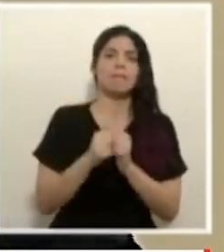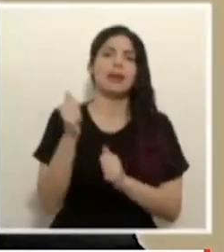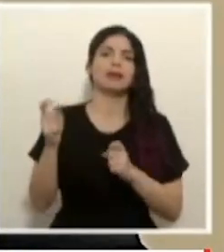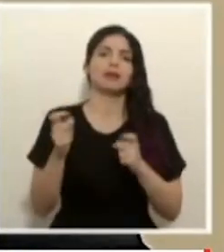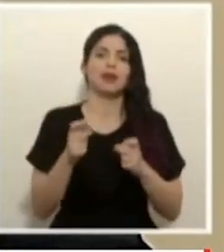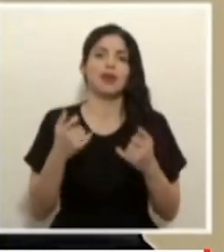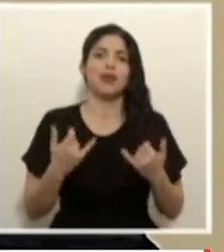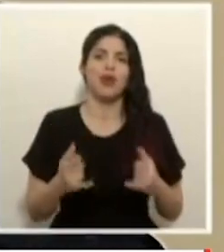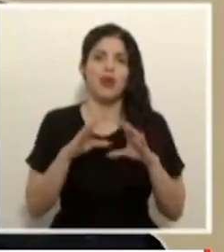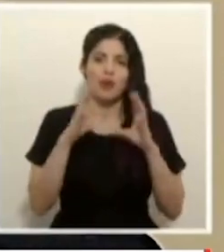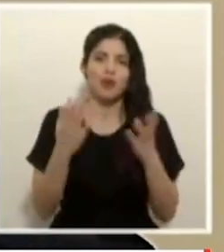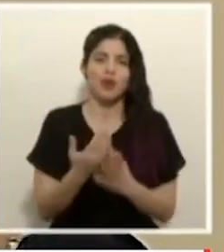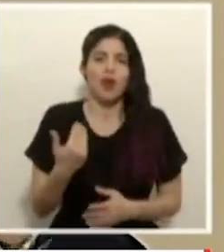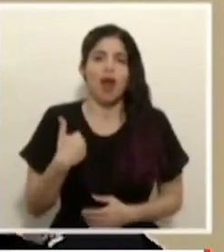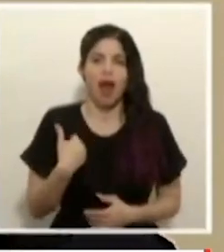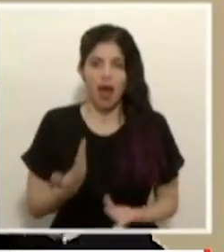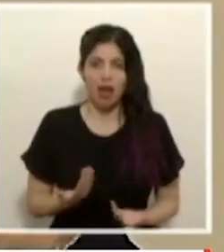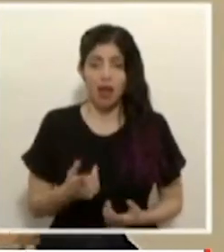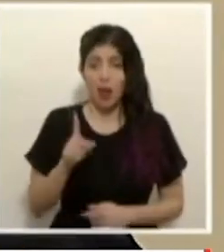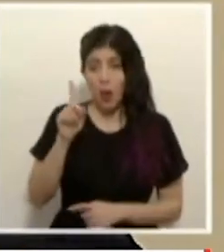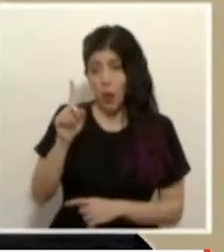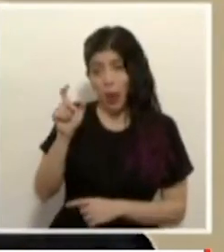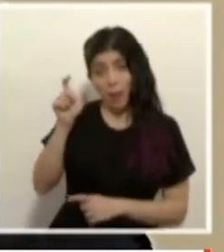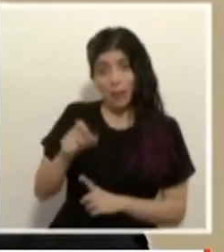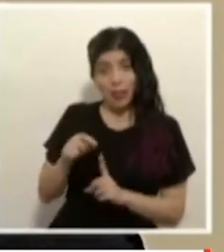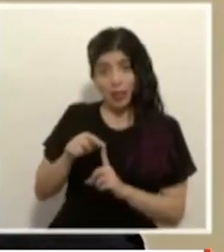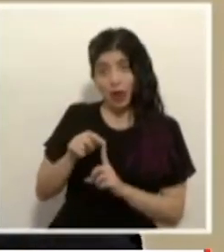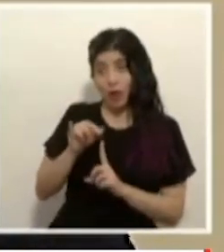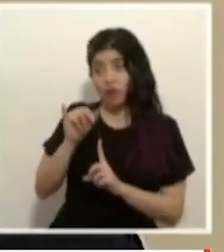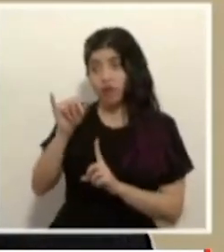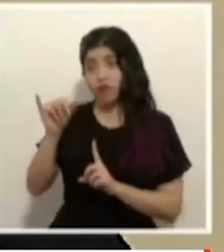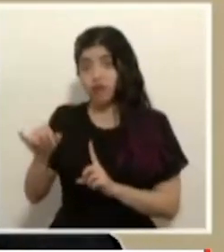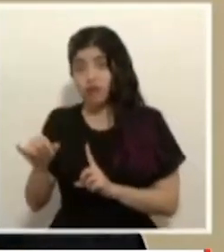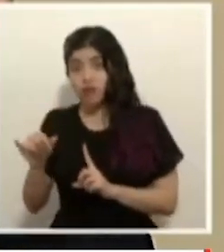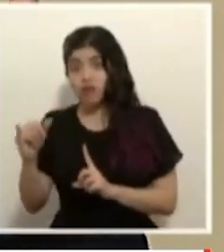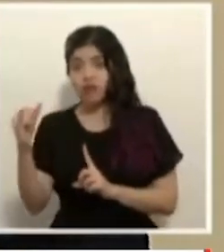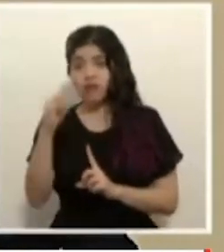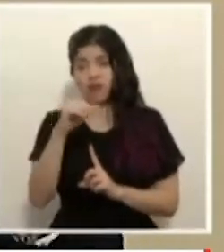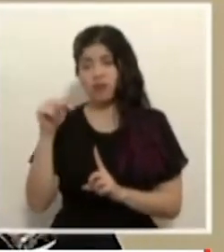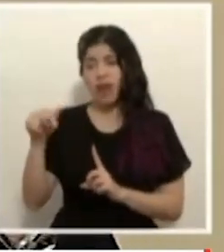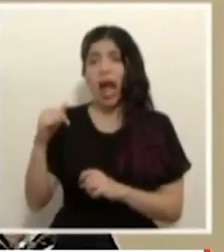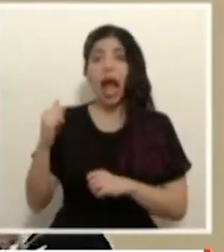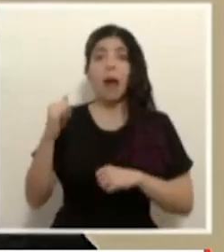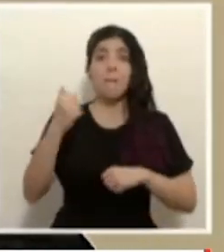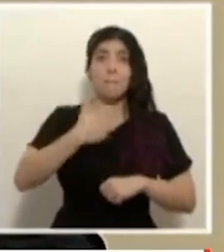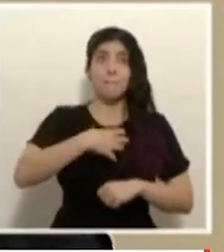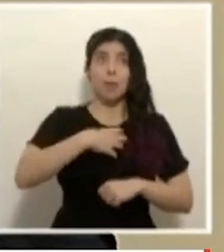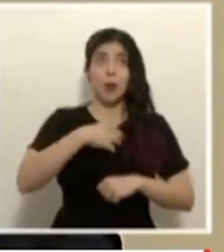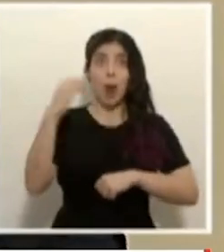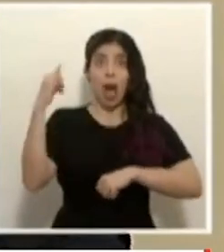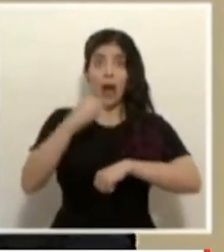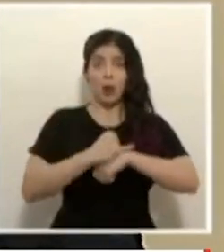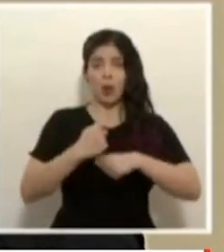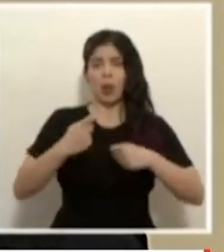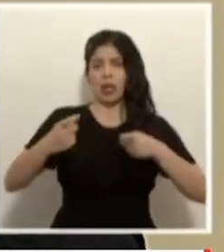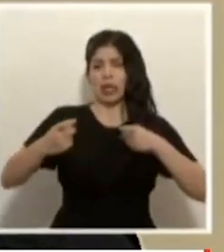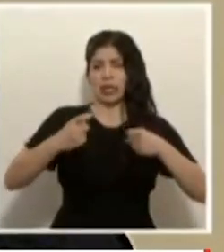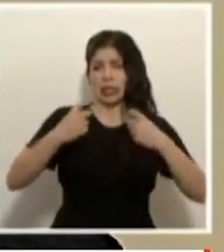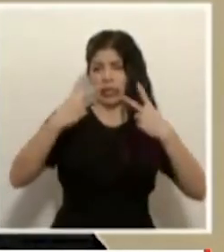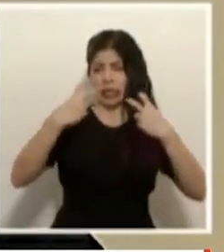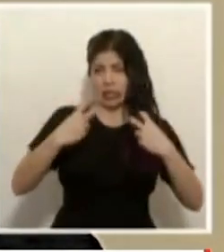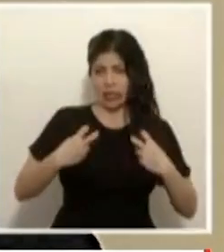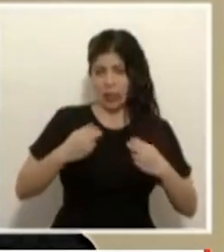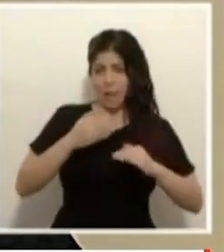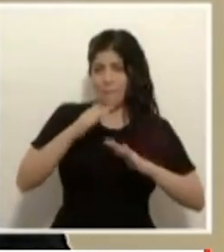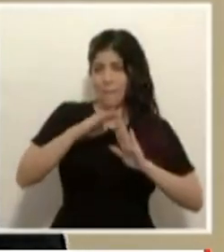momentos en el mundo una persona para poder ir de un lugar a otro tiene que pasar por controles en su aeropuerto de origen controles y